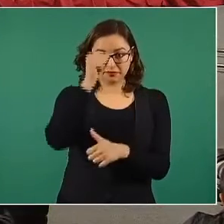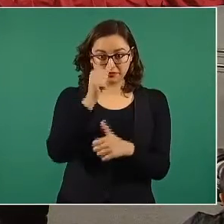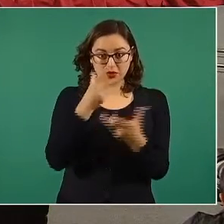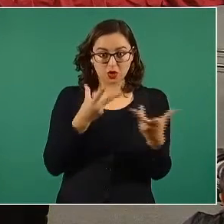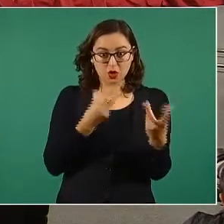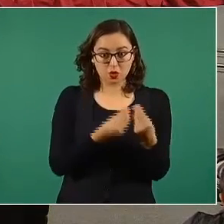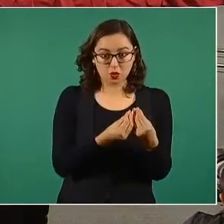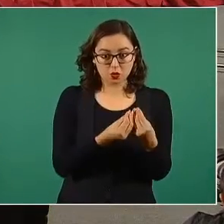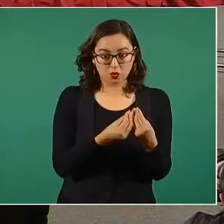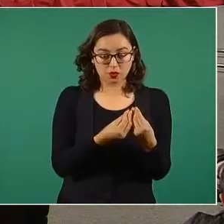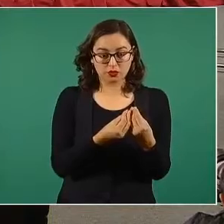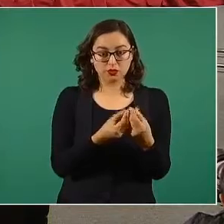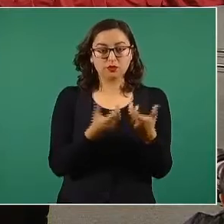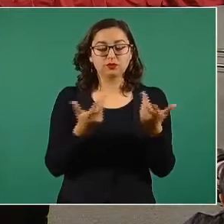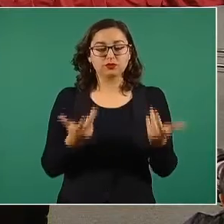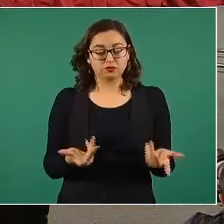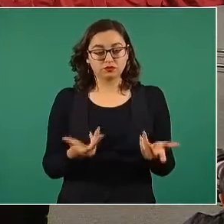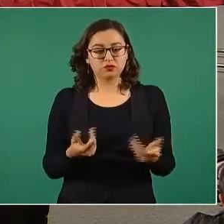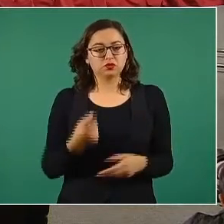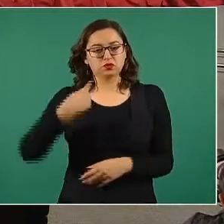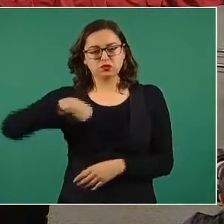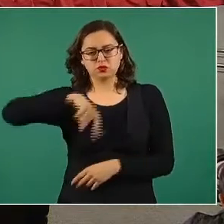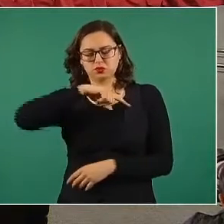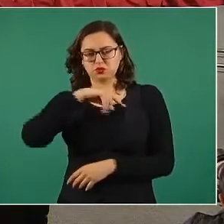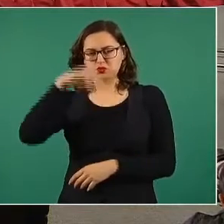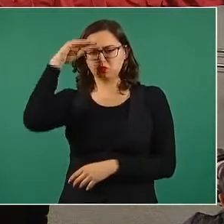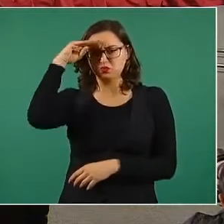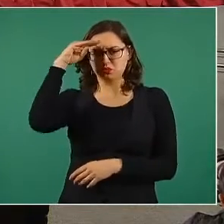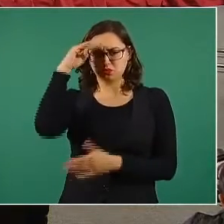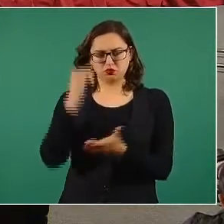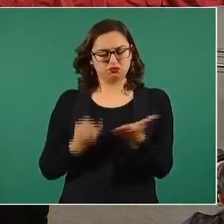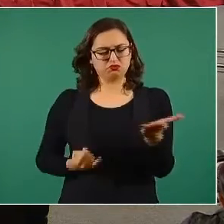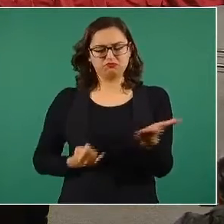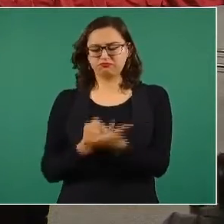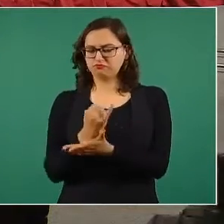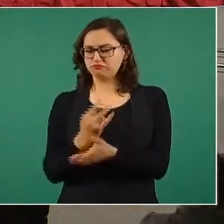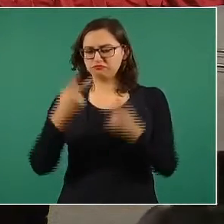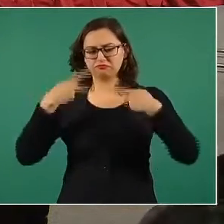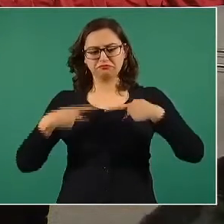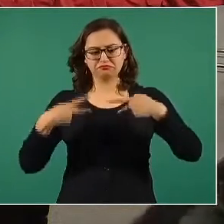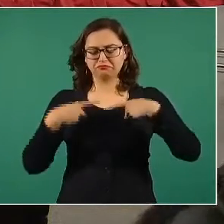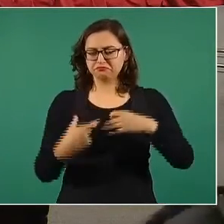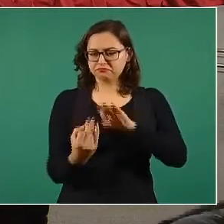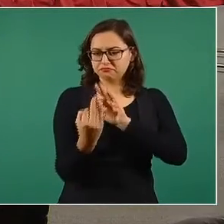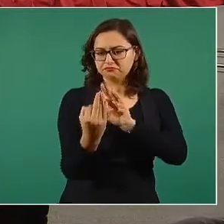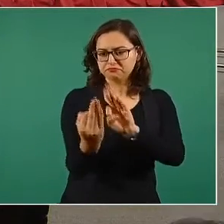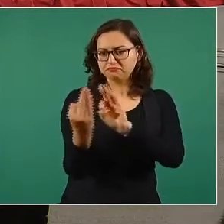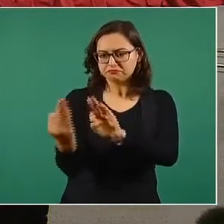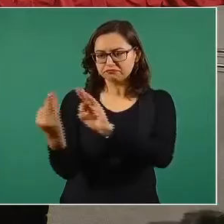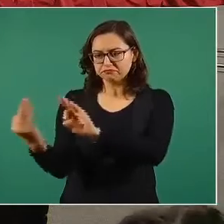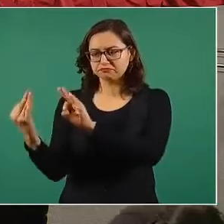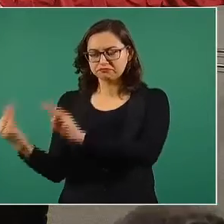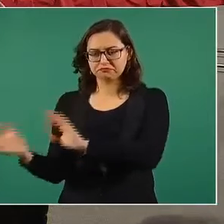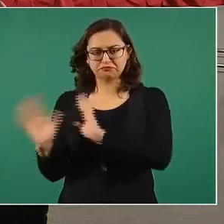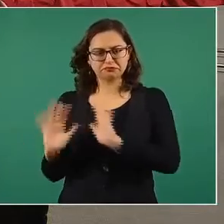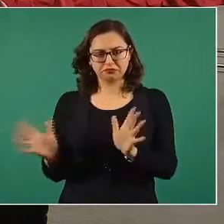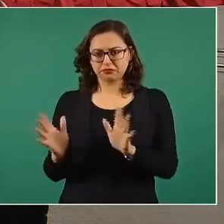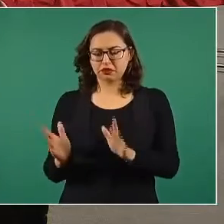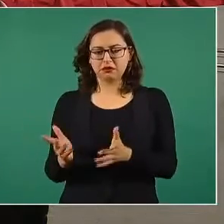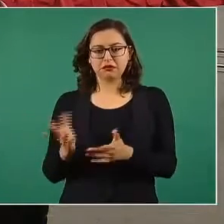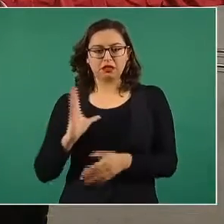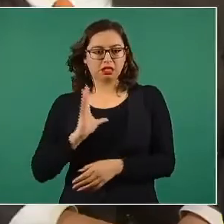decidido entregar todo de manera directa a los beneficiarios sin intermediación